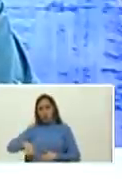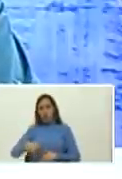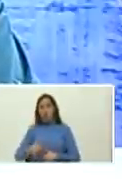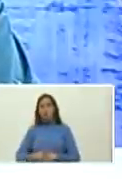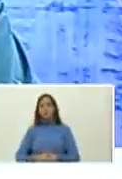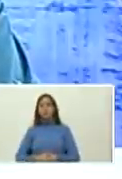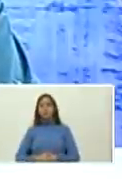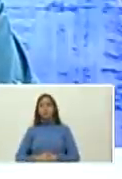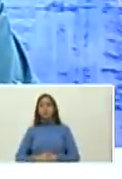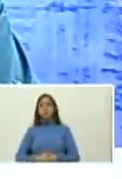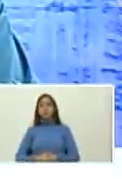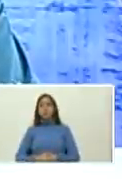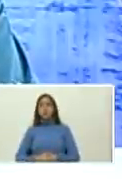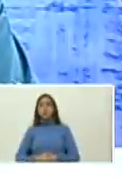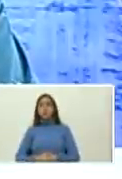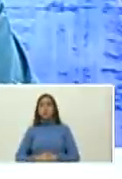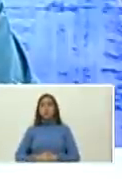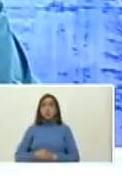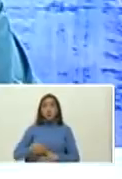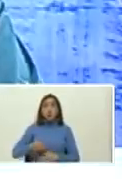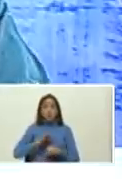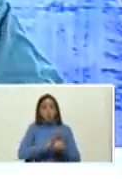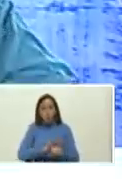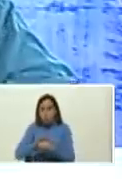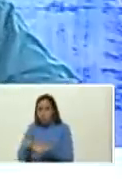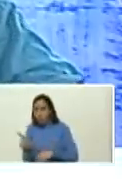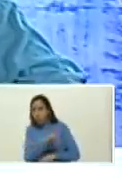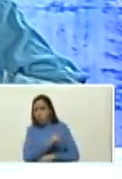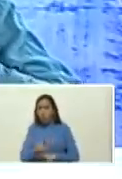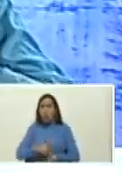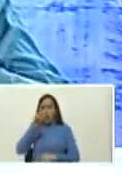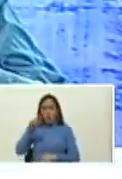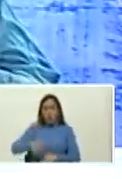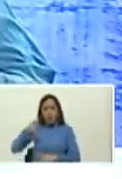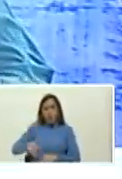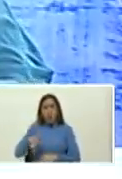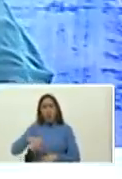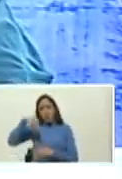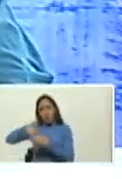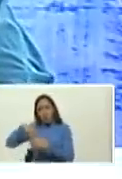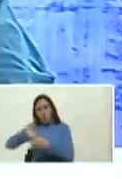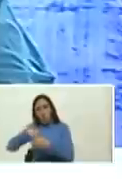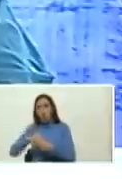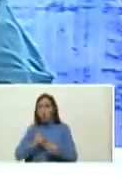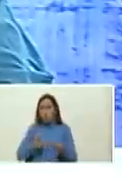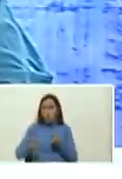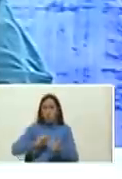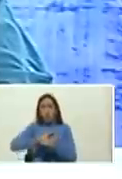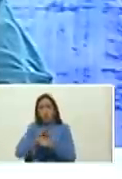de la no opresión del ser humano y la necesidad de la cuarentena y del control